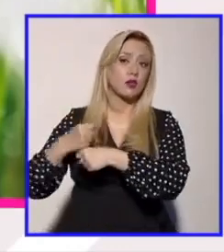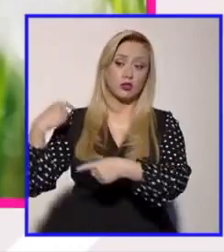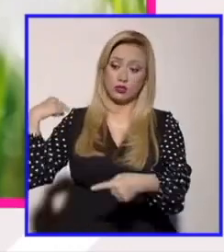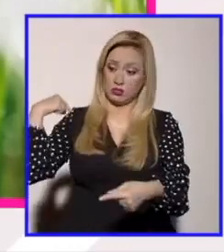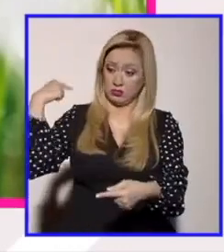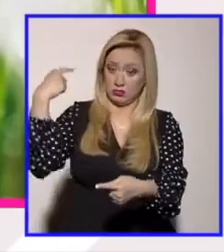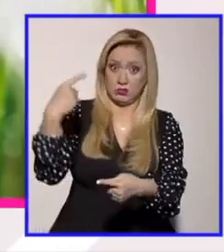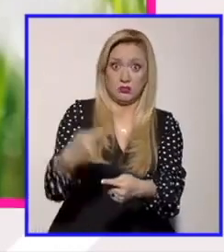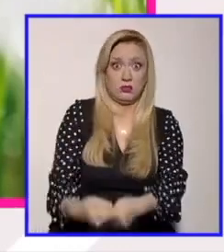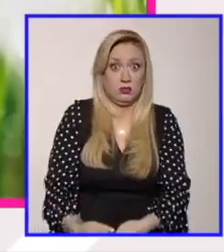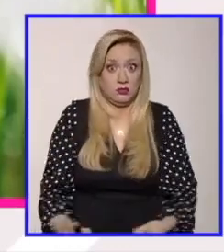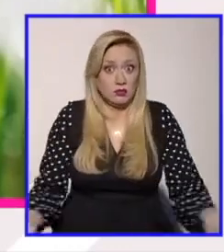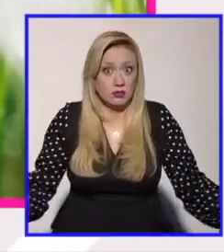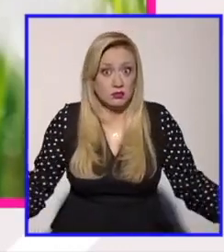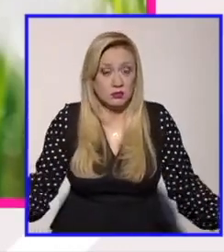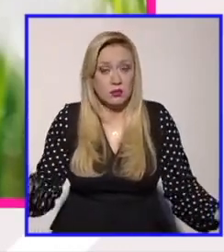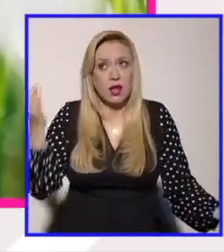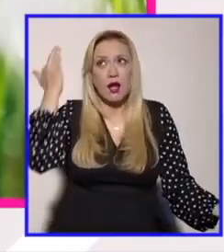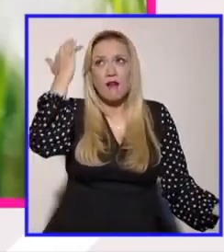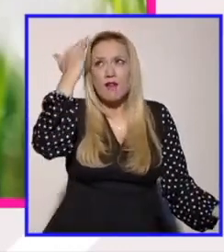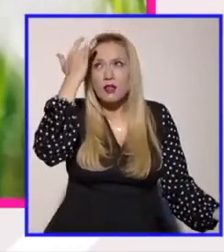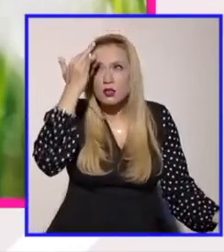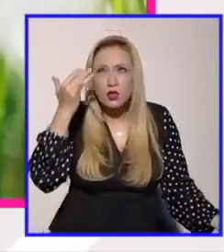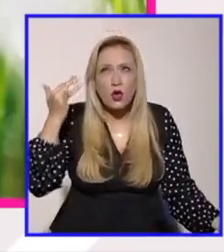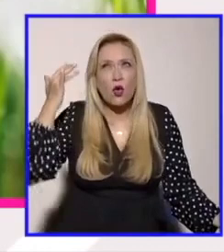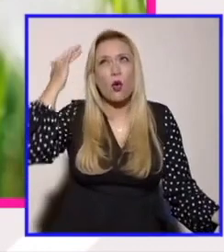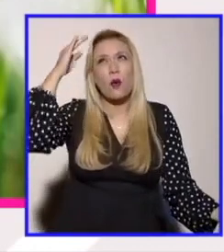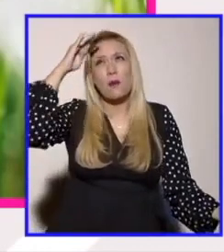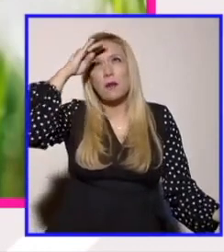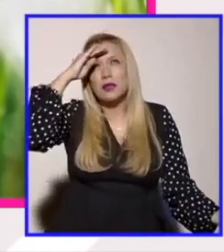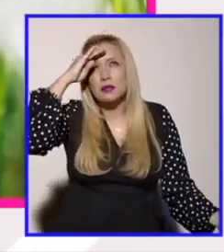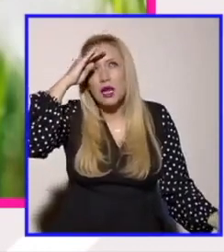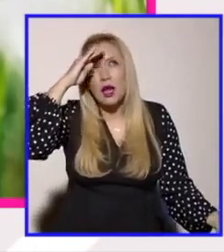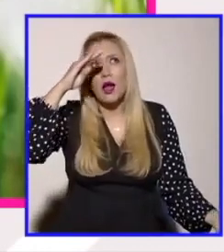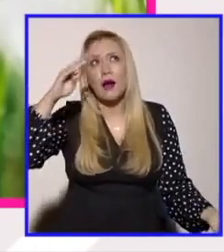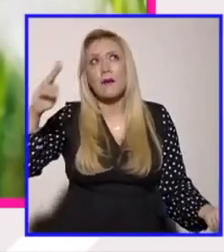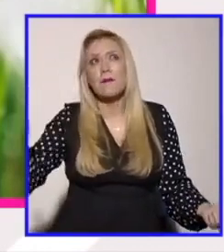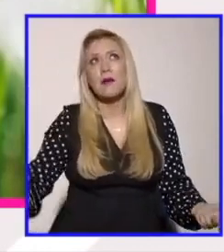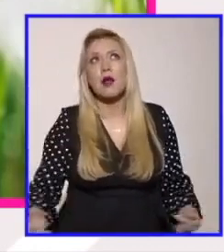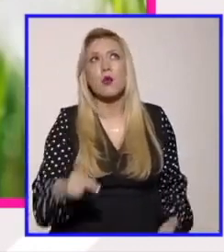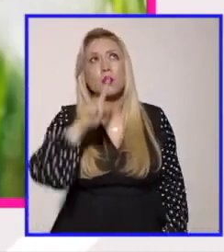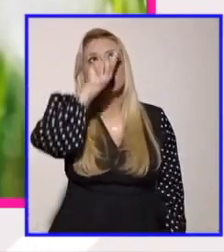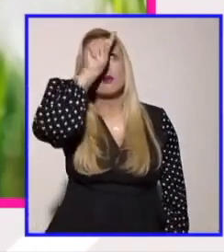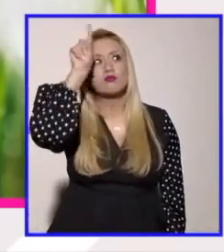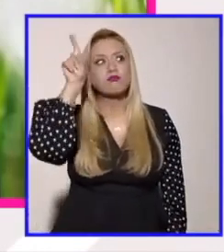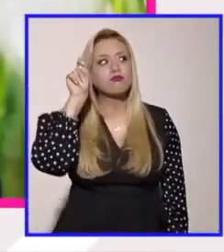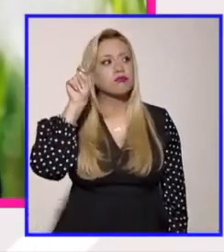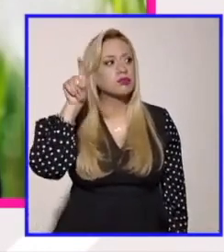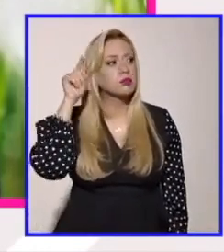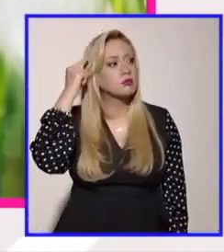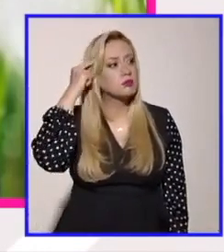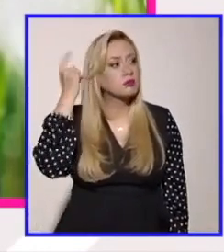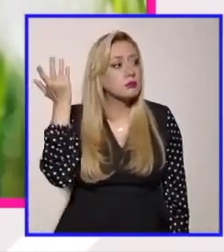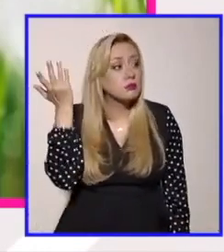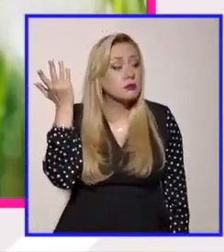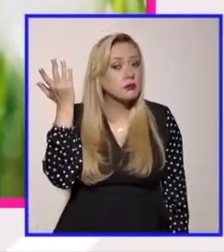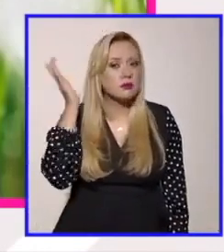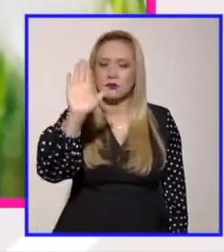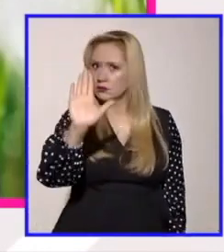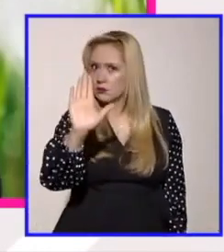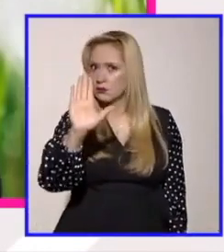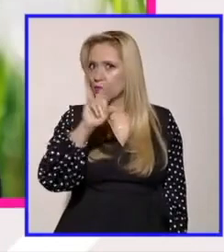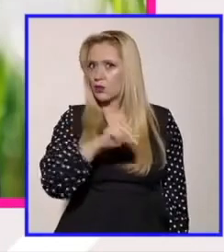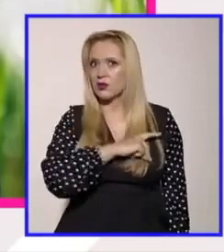años de reflexión sobre esa pregunta y que no se nos olvide por ejemplo